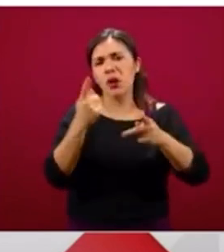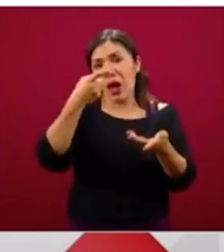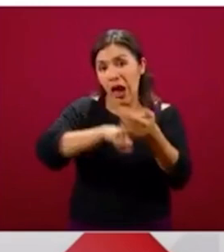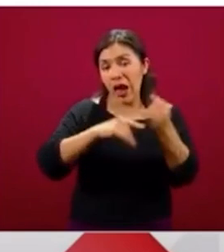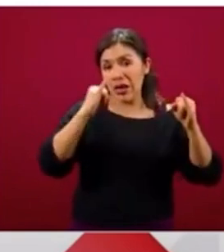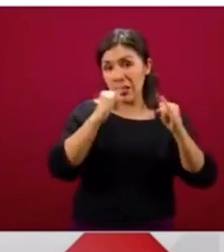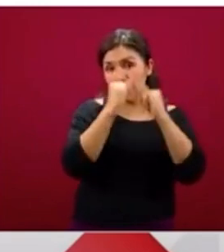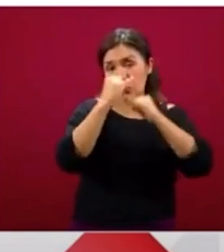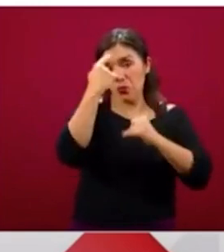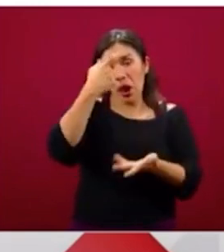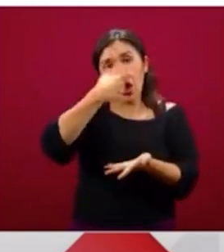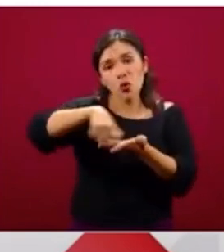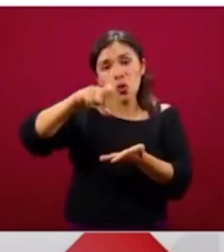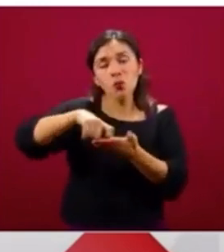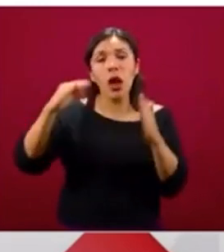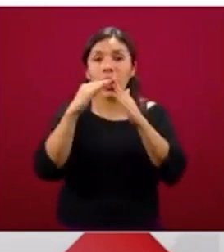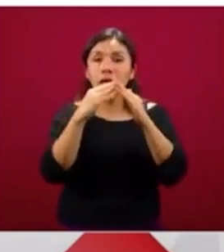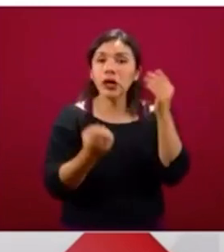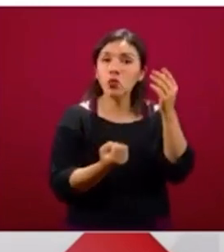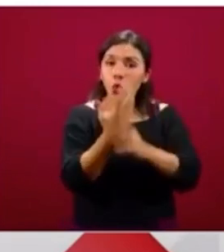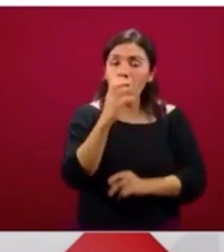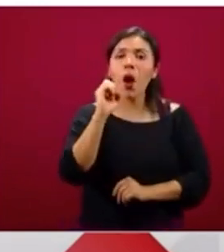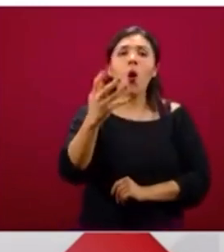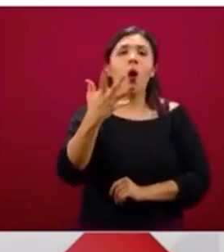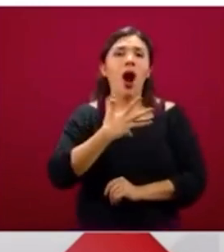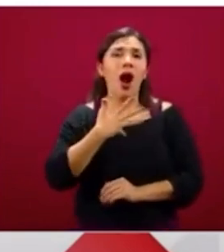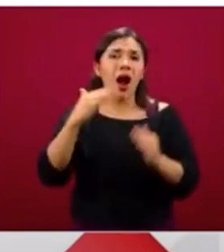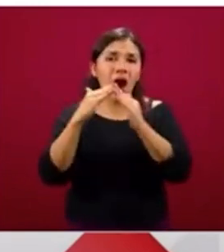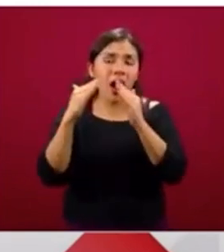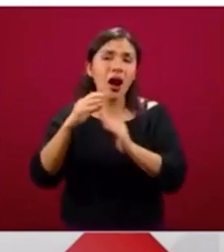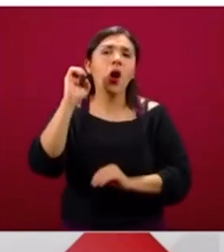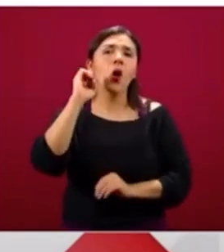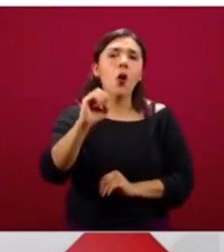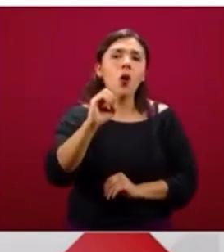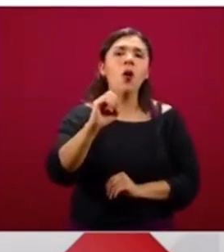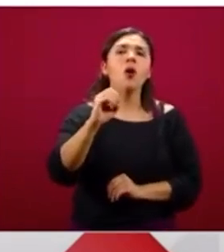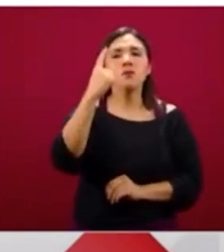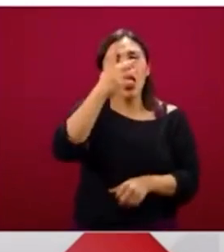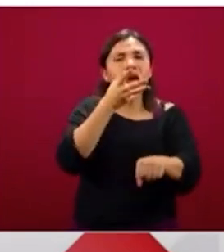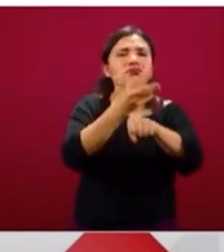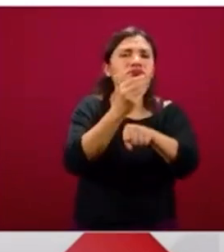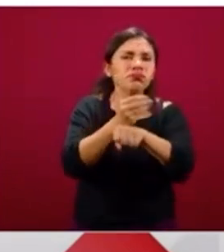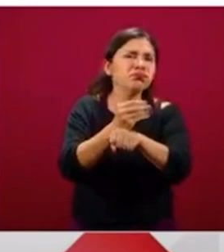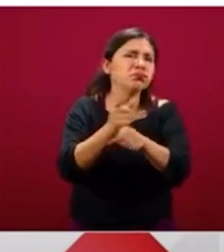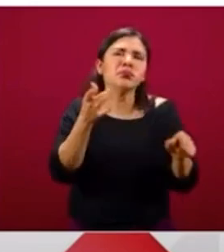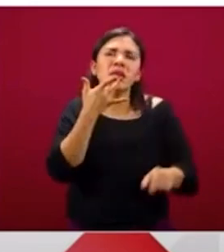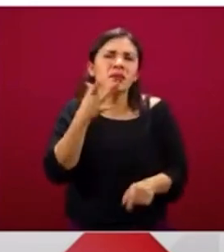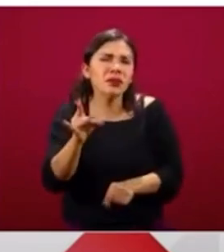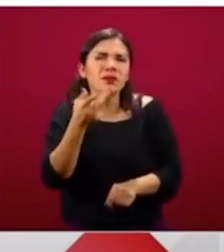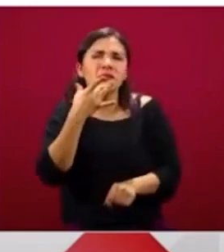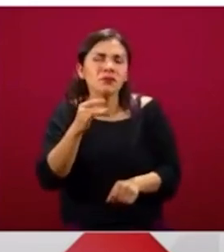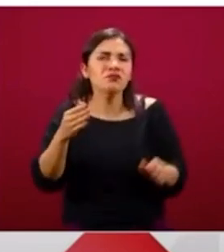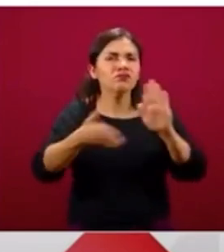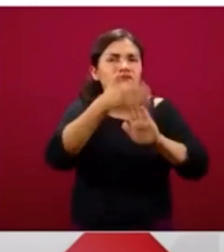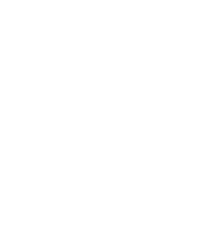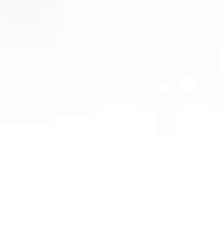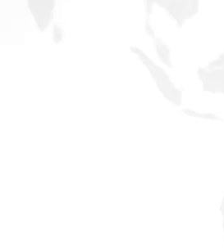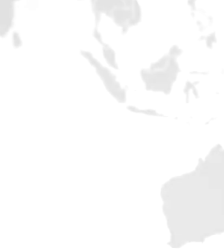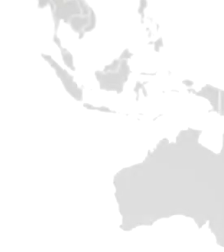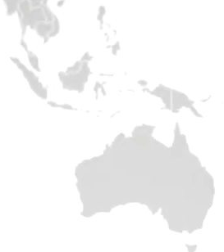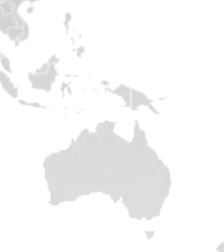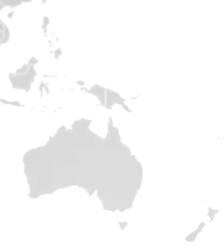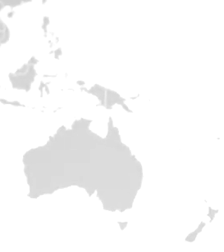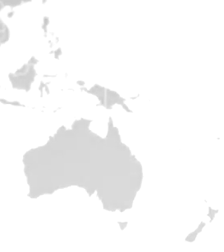para Compra y Adquisición de Vivienda Nueva, Existente y otros créditos de mejoras menores y de mejoras estructurales.